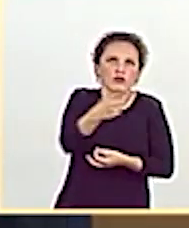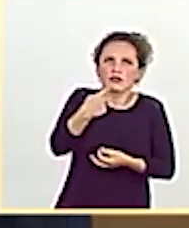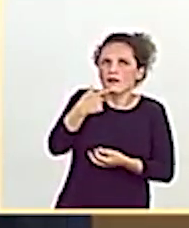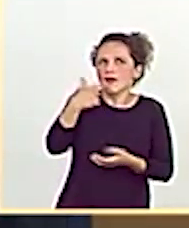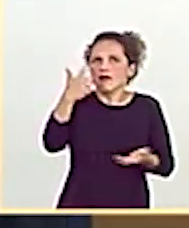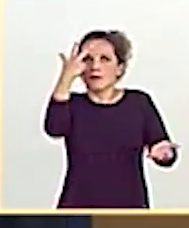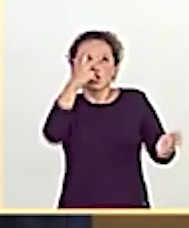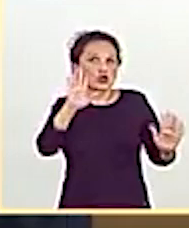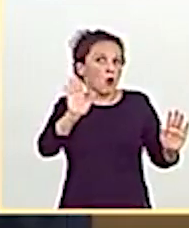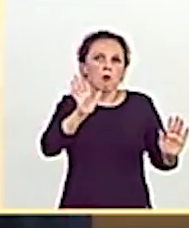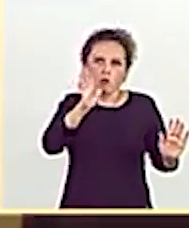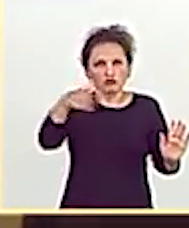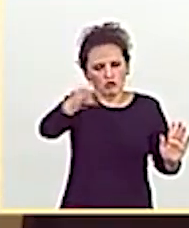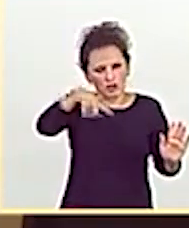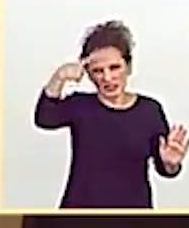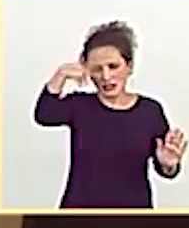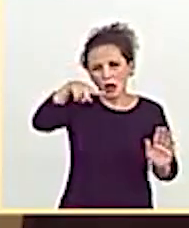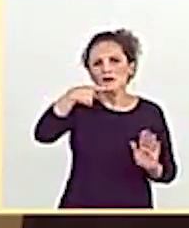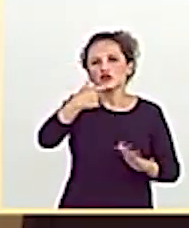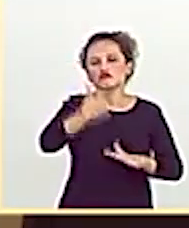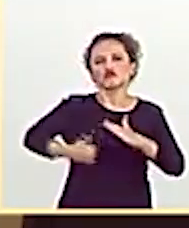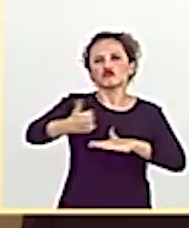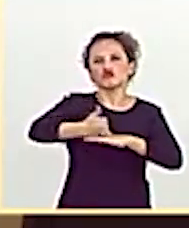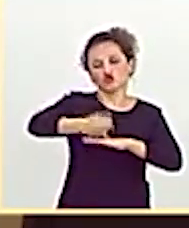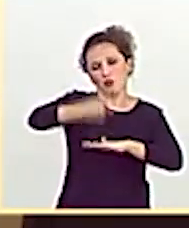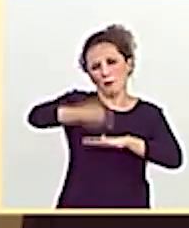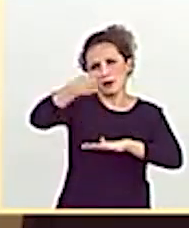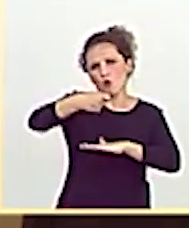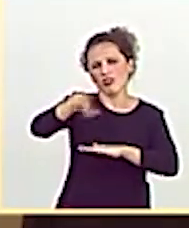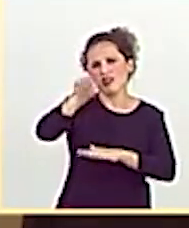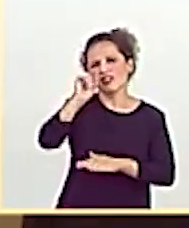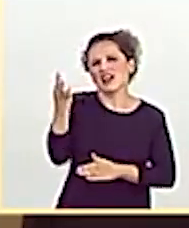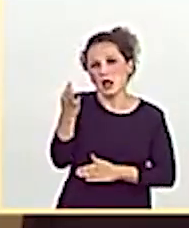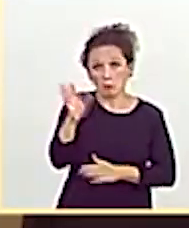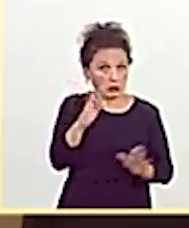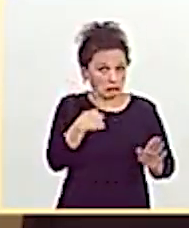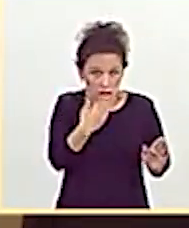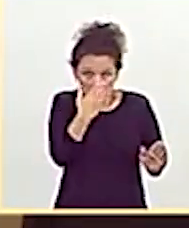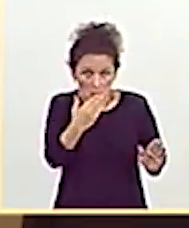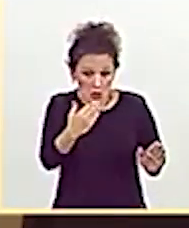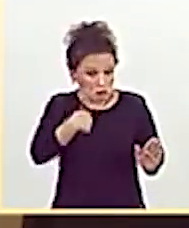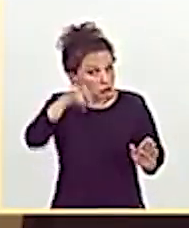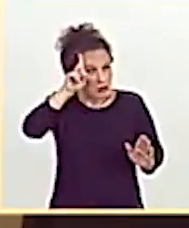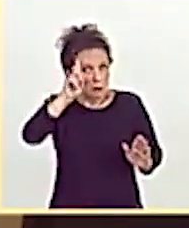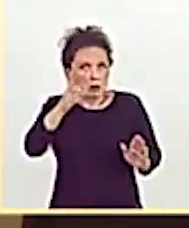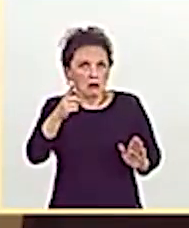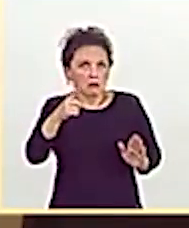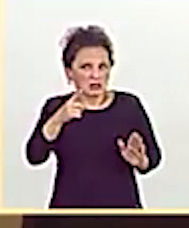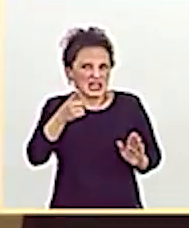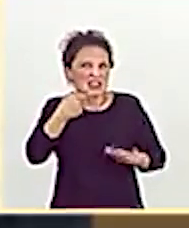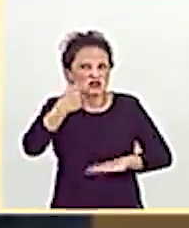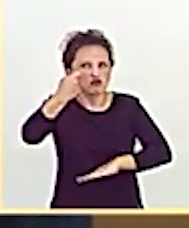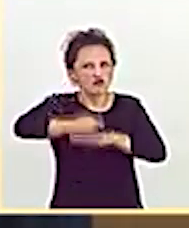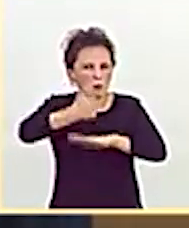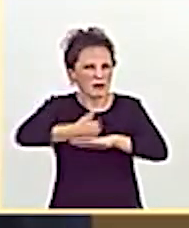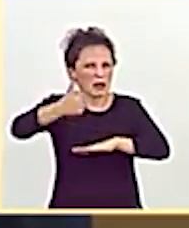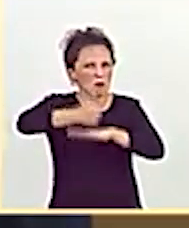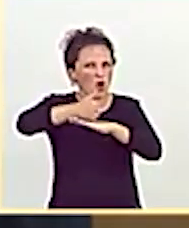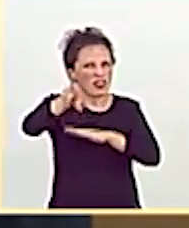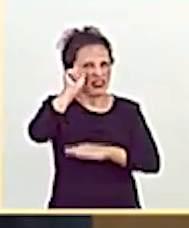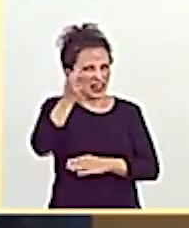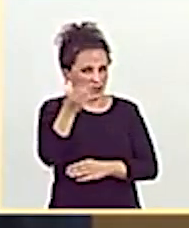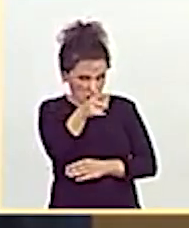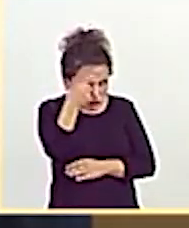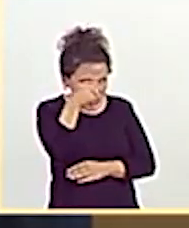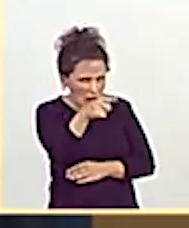sabe lo que decidirá el Supremo. Pues, miren, la mayoría de los que estamos aquí no tenemos ni idea de lo que va a decidir el Supremo. ¿Usted lo sabe? ¿Usted